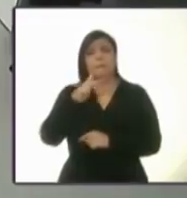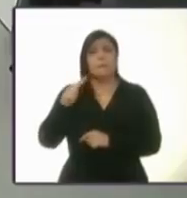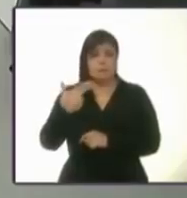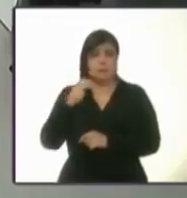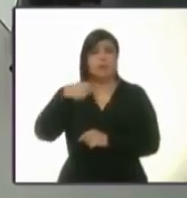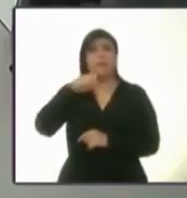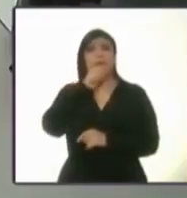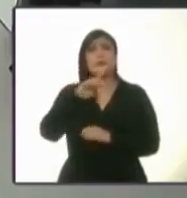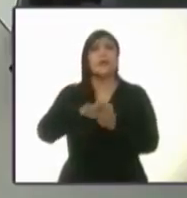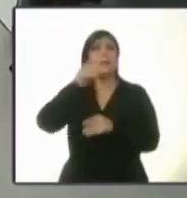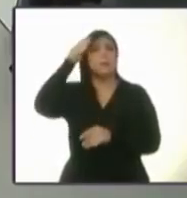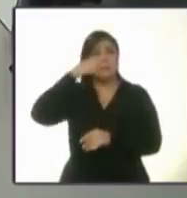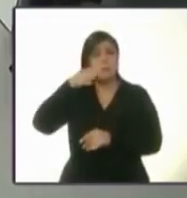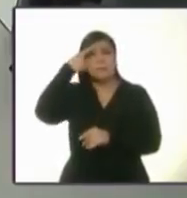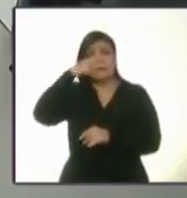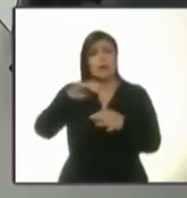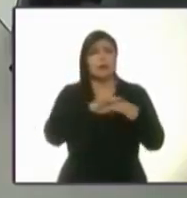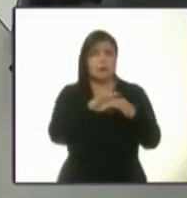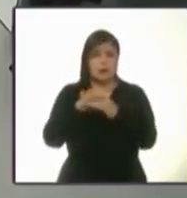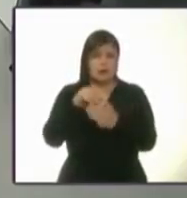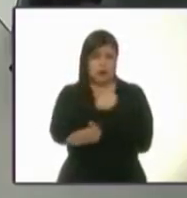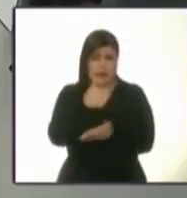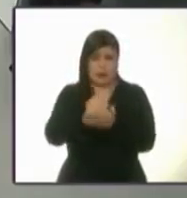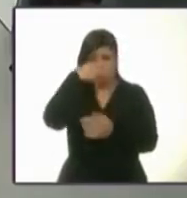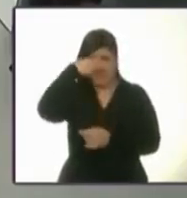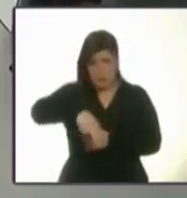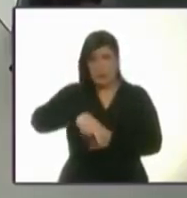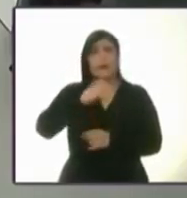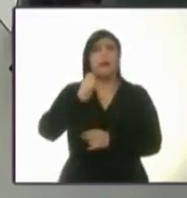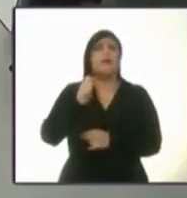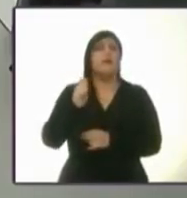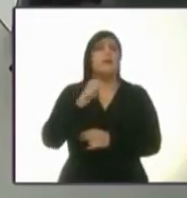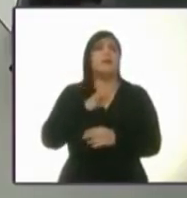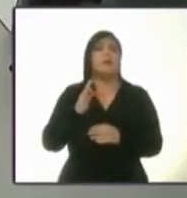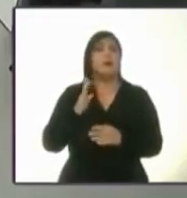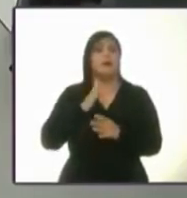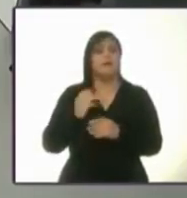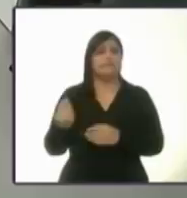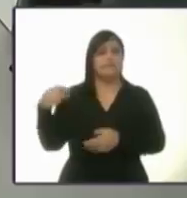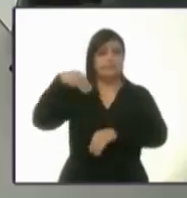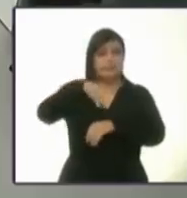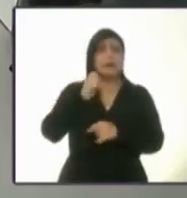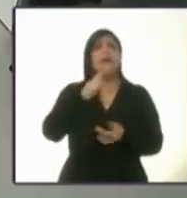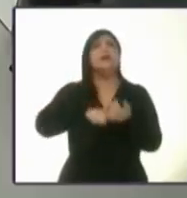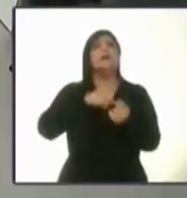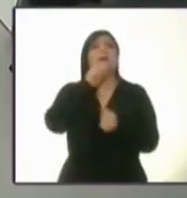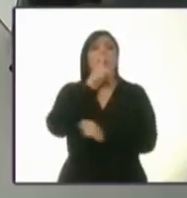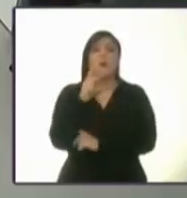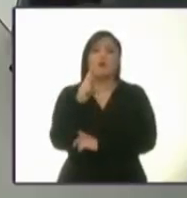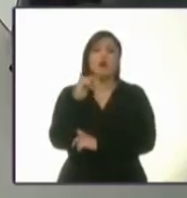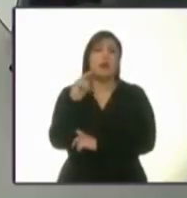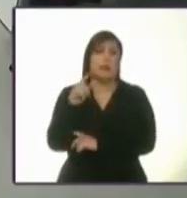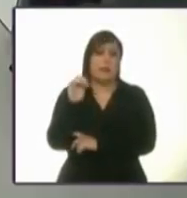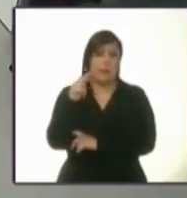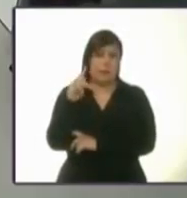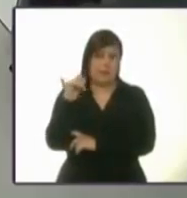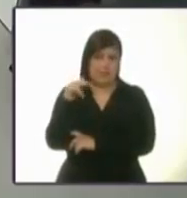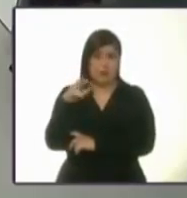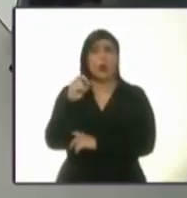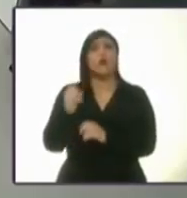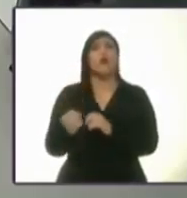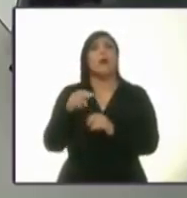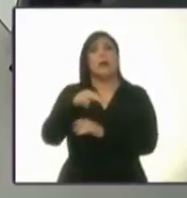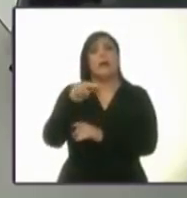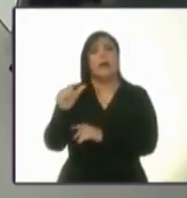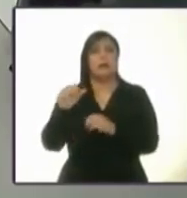Alejandra Barrales, de la coalición por la Ciudad de México al frente, y Purificación Carpinteiro de Nueva Alianza. Bienvenidos todos. El